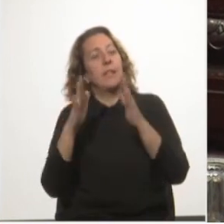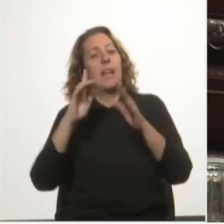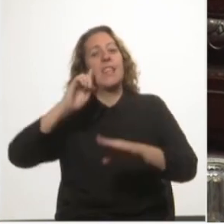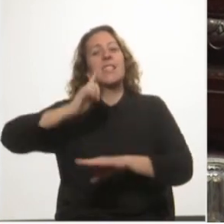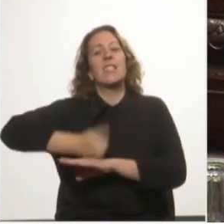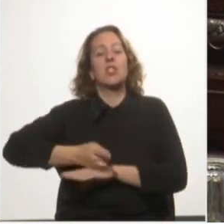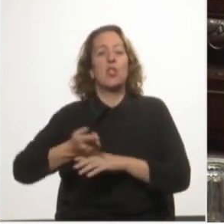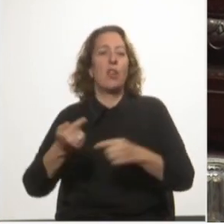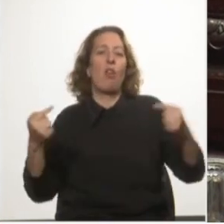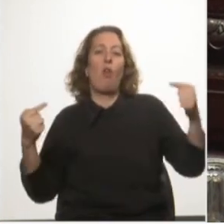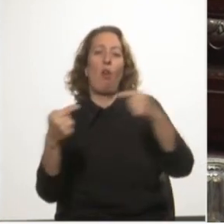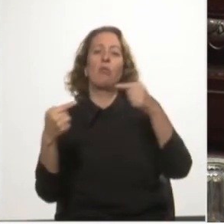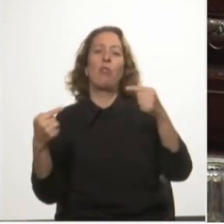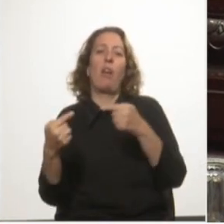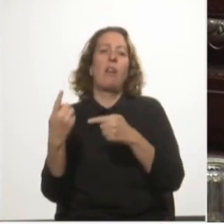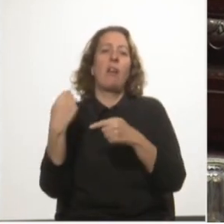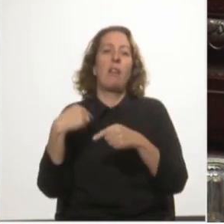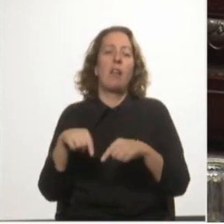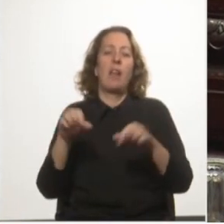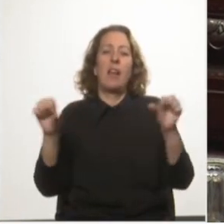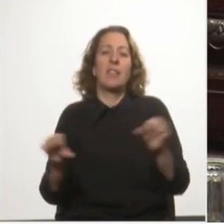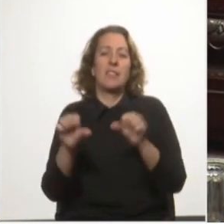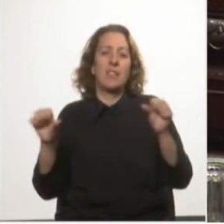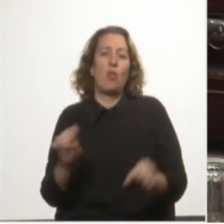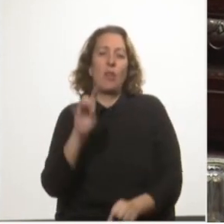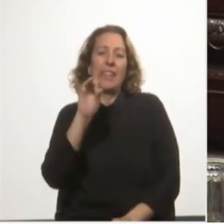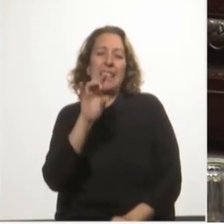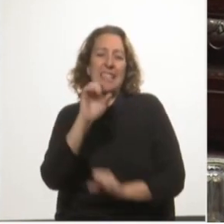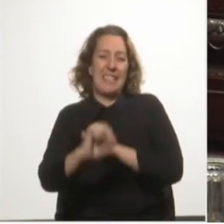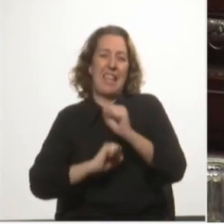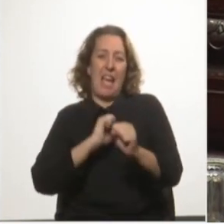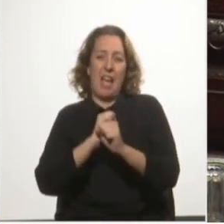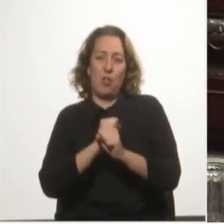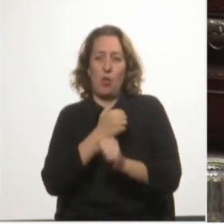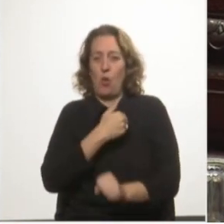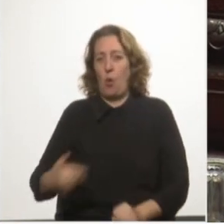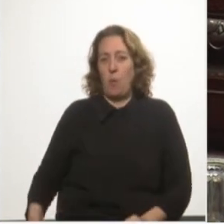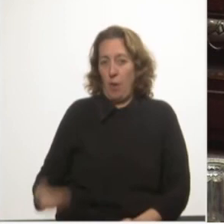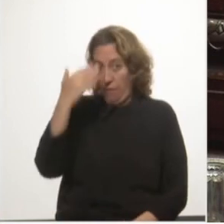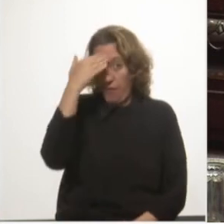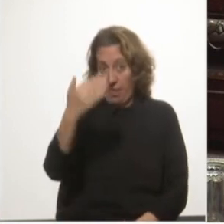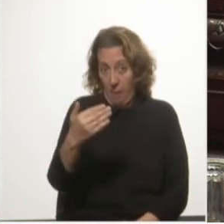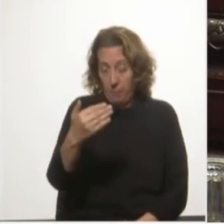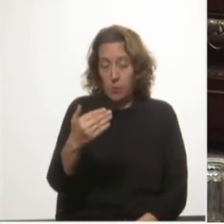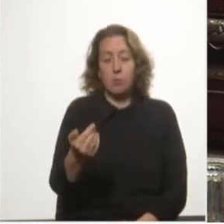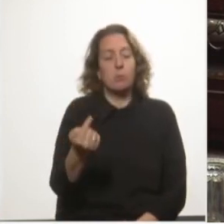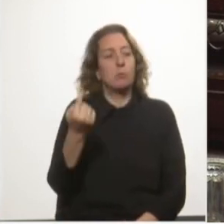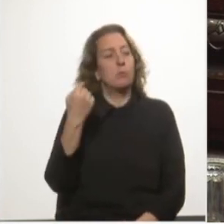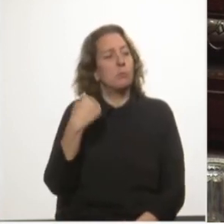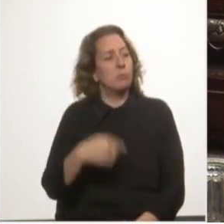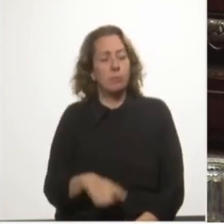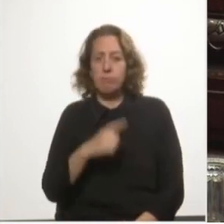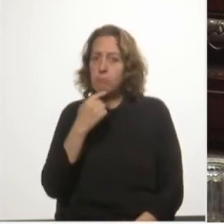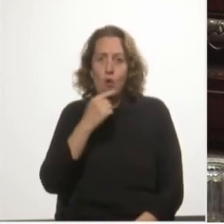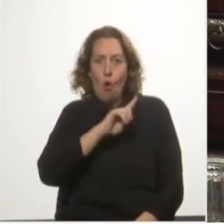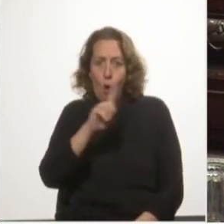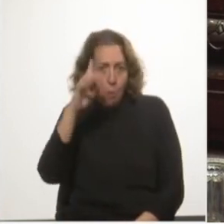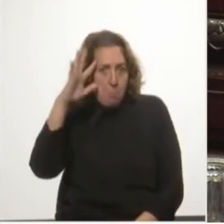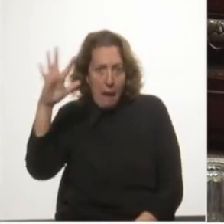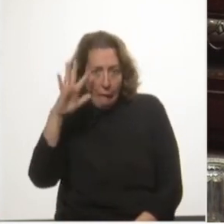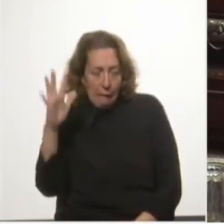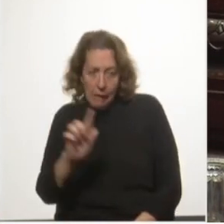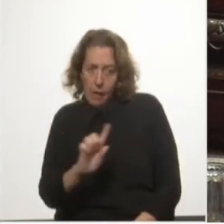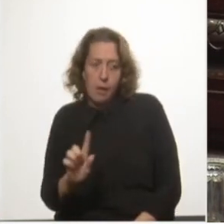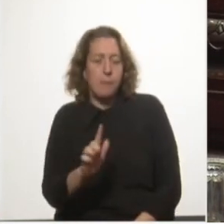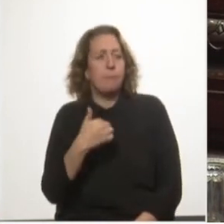contrarias a las llevadas adelante durante los 15 años de gobierno frenteamplistas. Pero confieso que no imaginé que me iba a